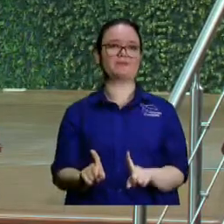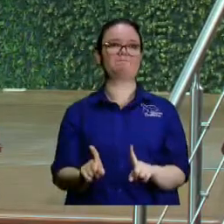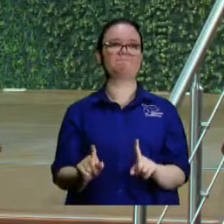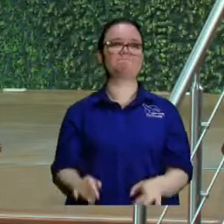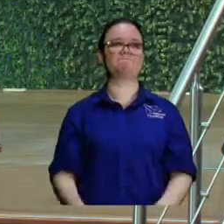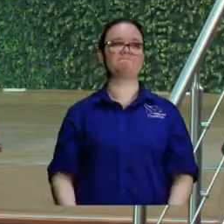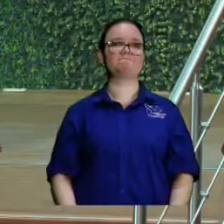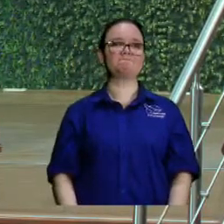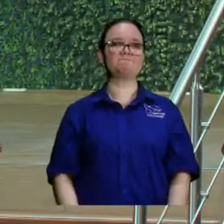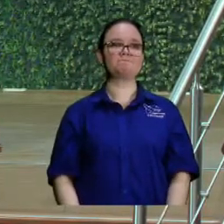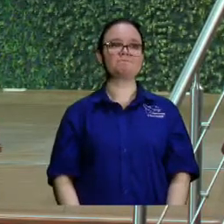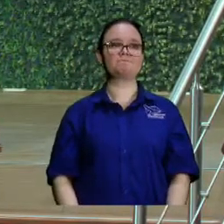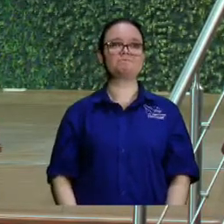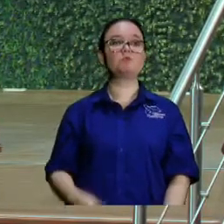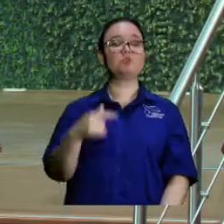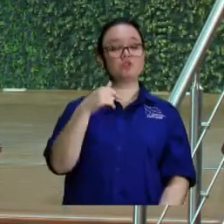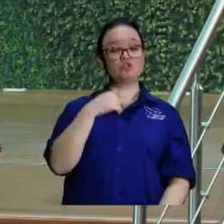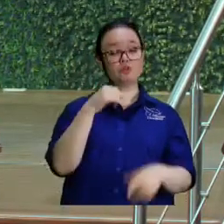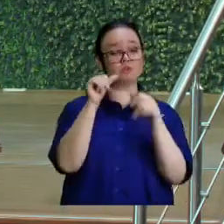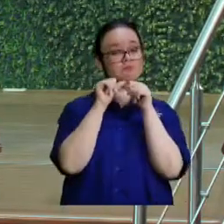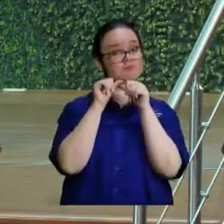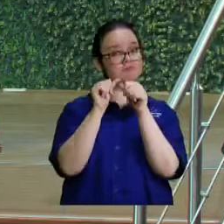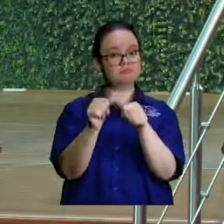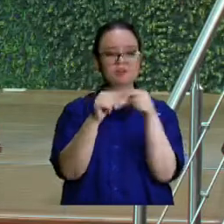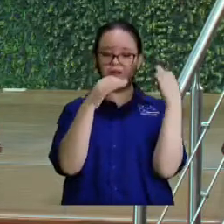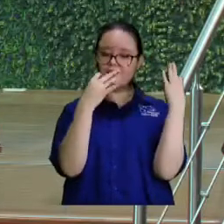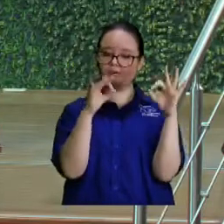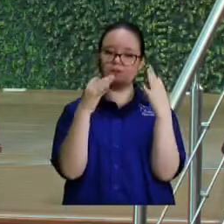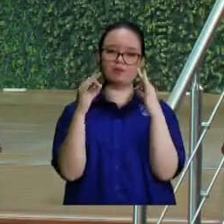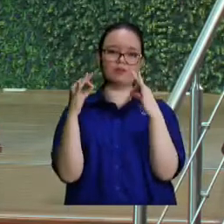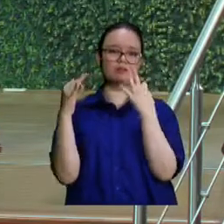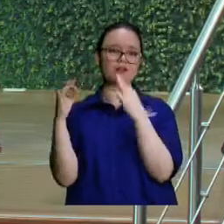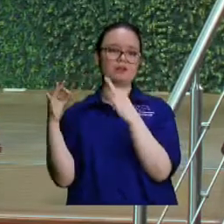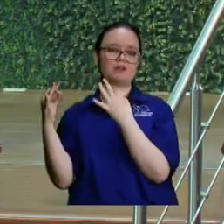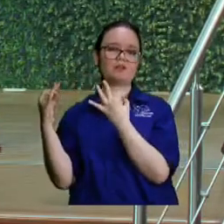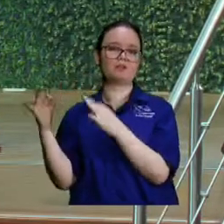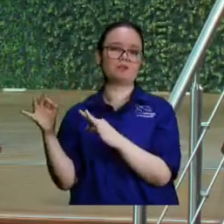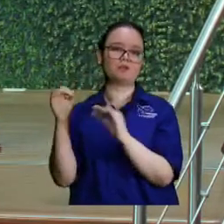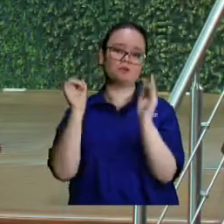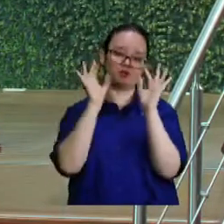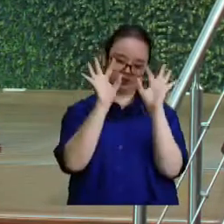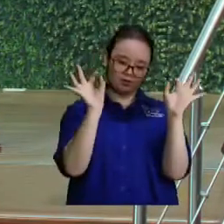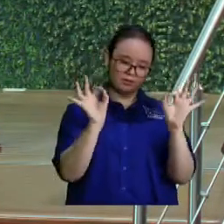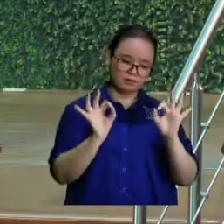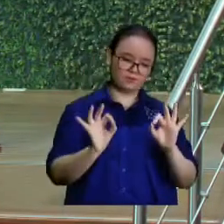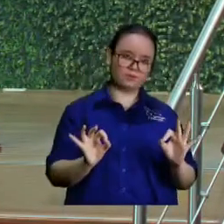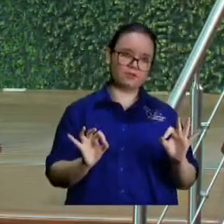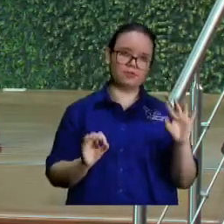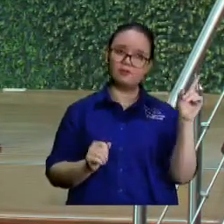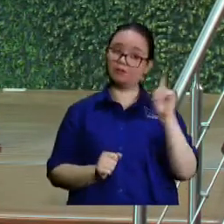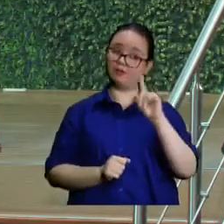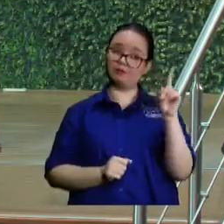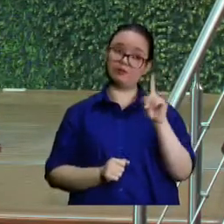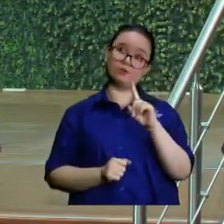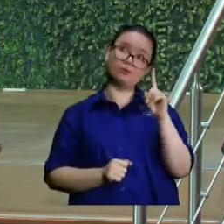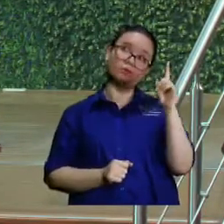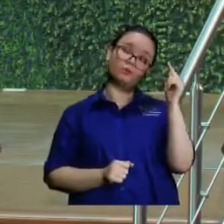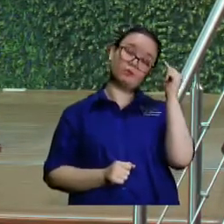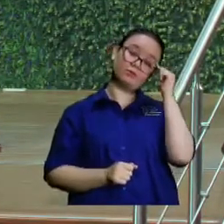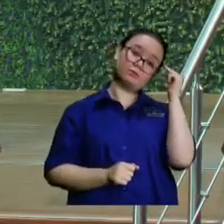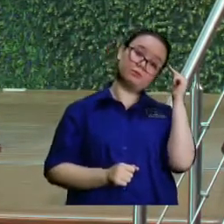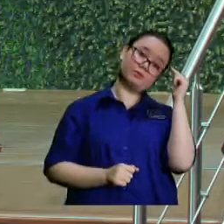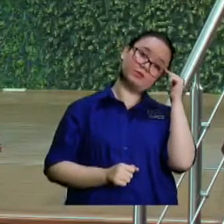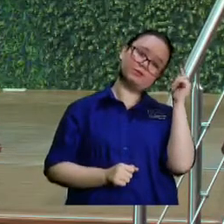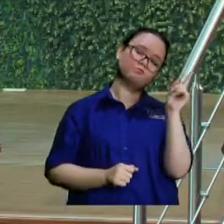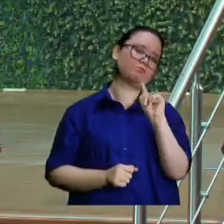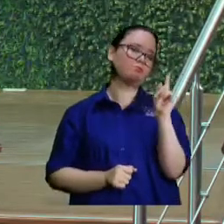y yo lo voy a seguir predicando de tal manera que cualquiera que no considere que sea su objetivo